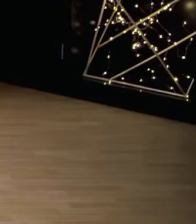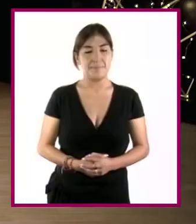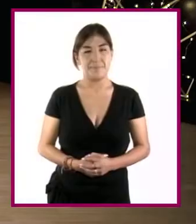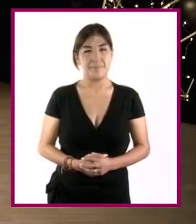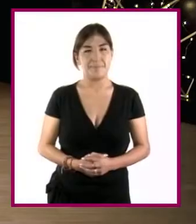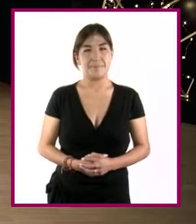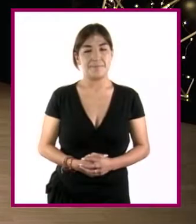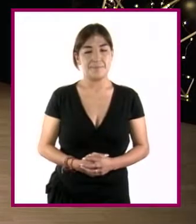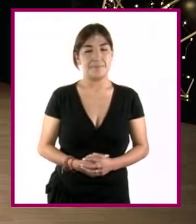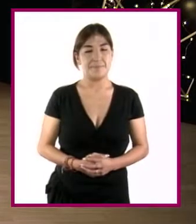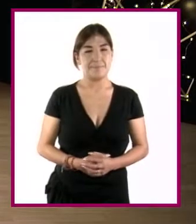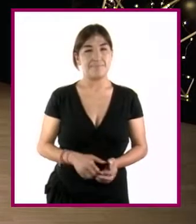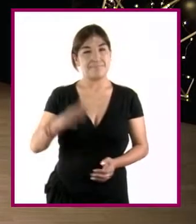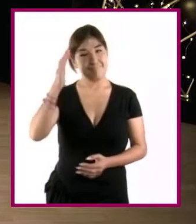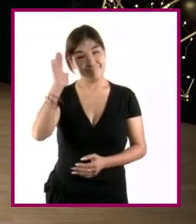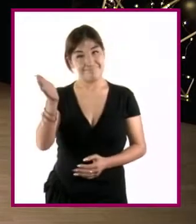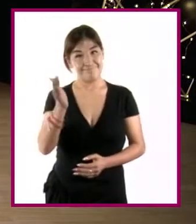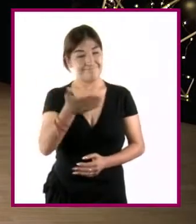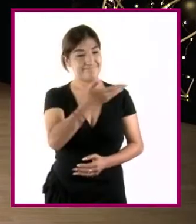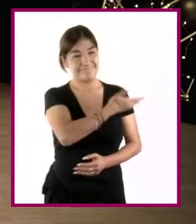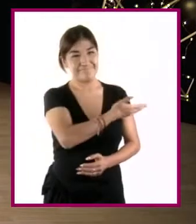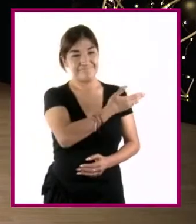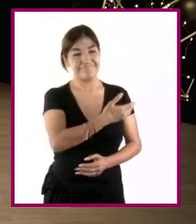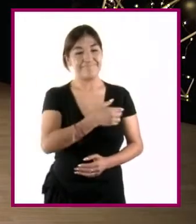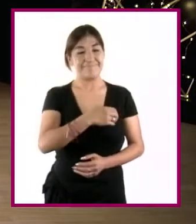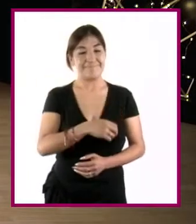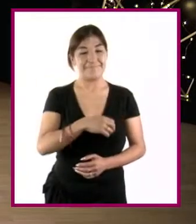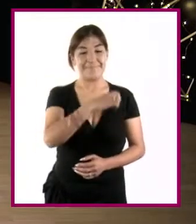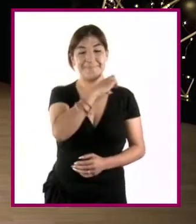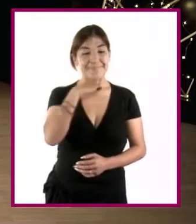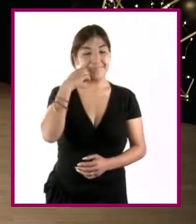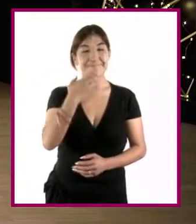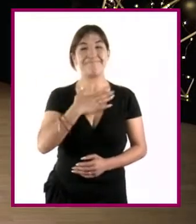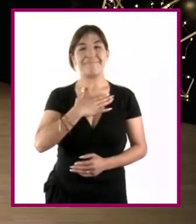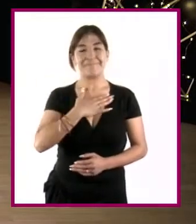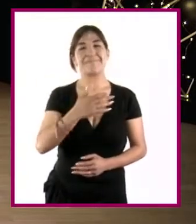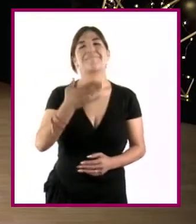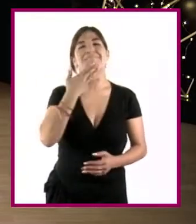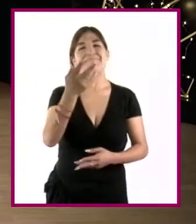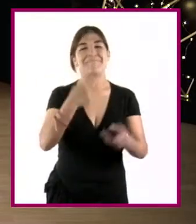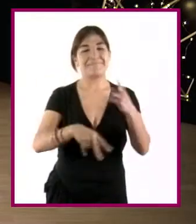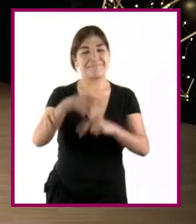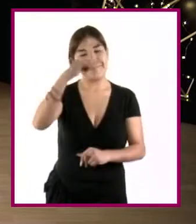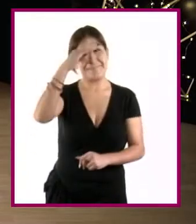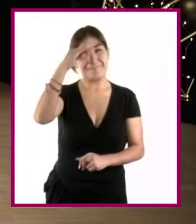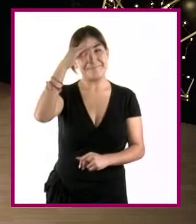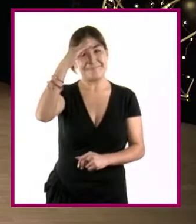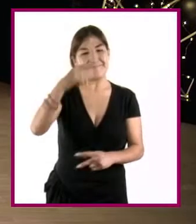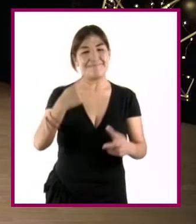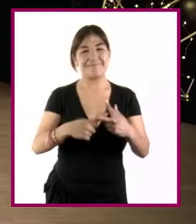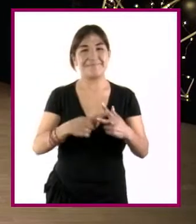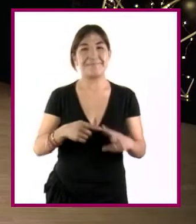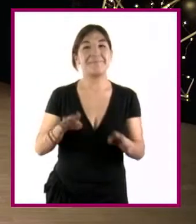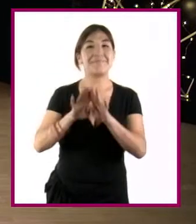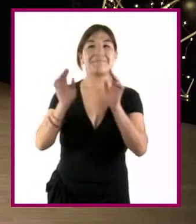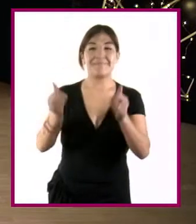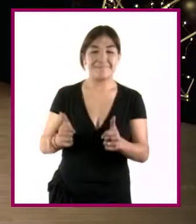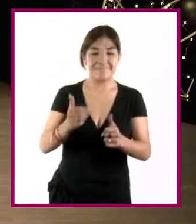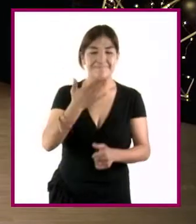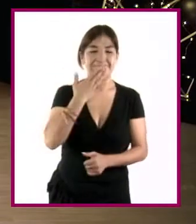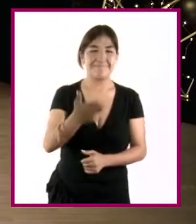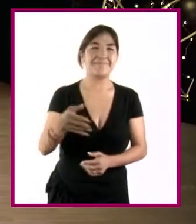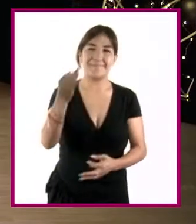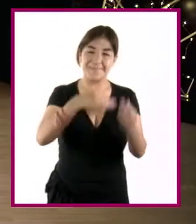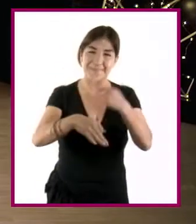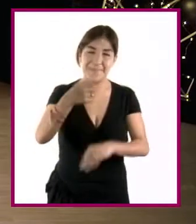Hola, Ernesto y yo les damos la bienvenida a su programa Pensamiento Matemático. ¿Cómo estás, Ernesto? Muy bien, Dinara. Un saludo a